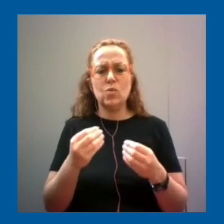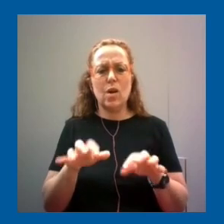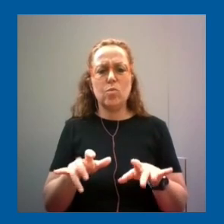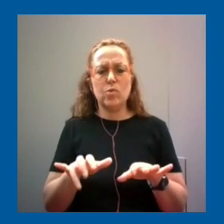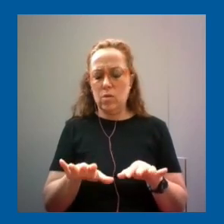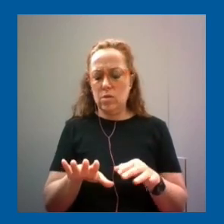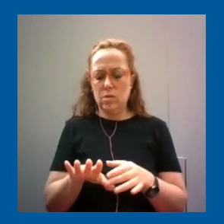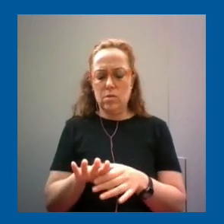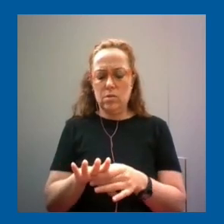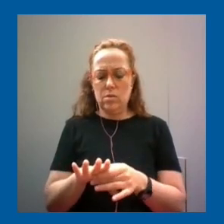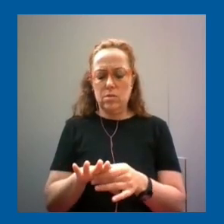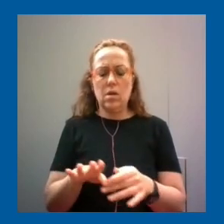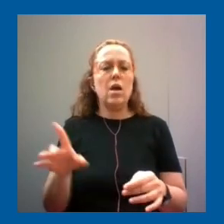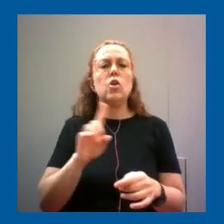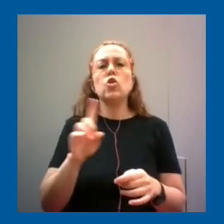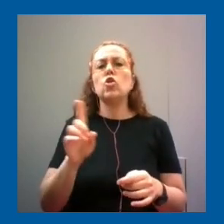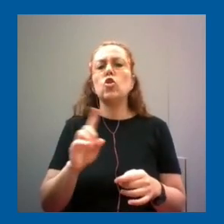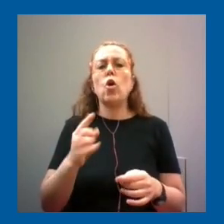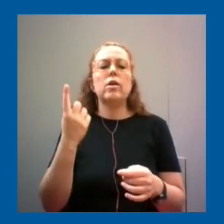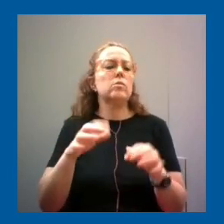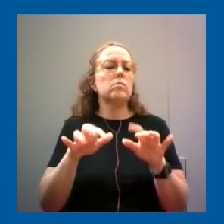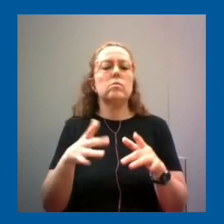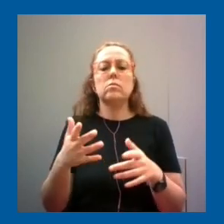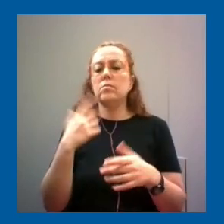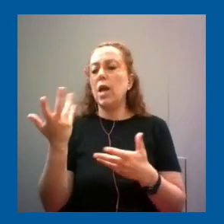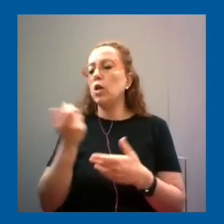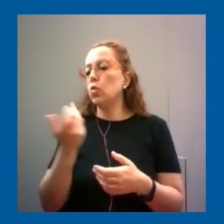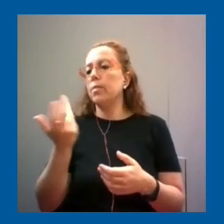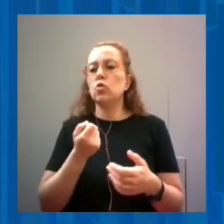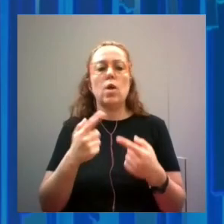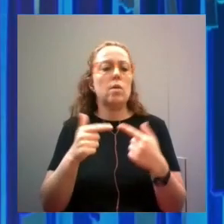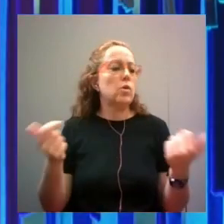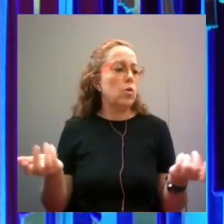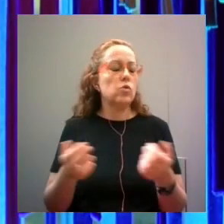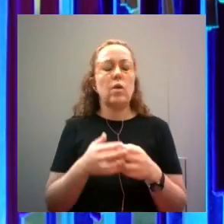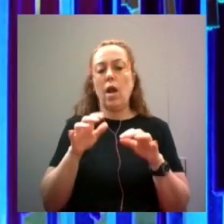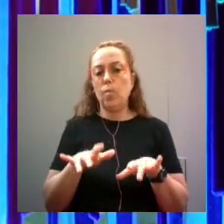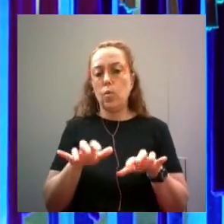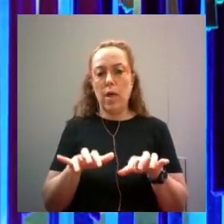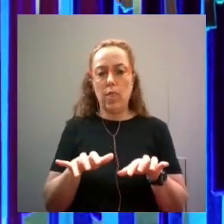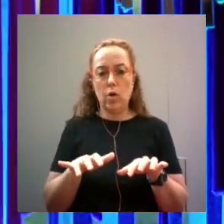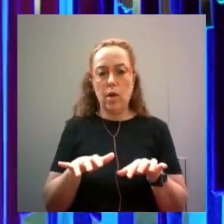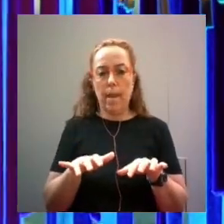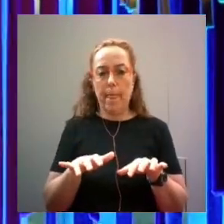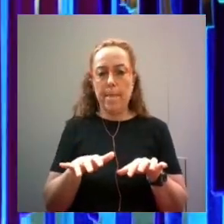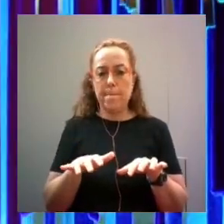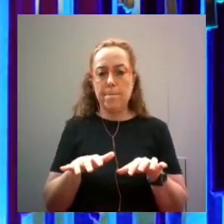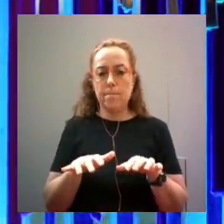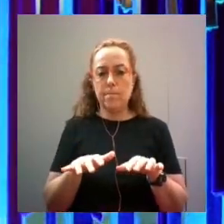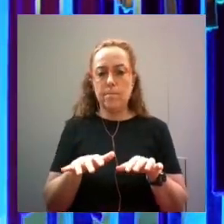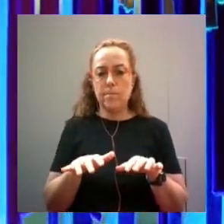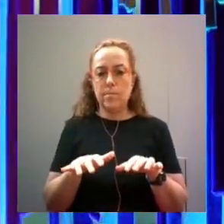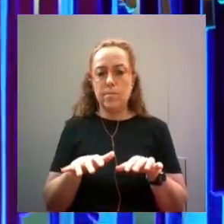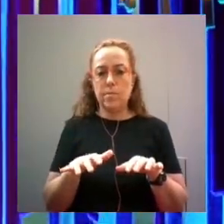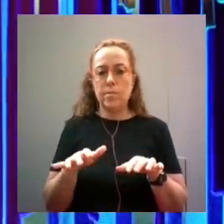basta con decir que es un aparatito que me sirve para muchas cosas. En realidad, cada computadora tiene una razón de